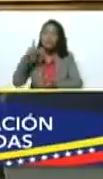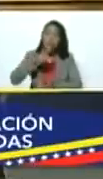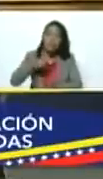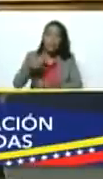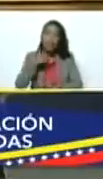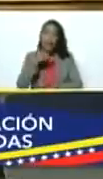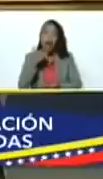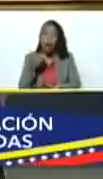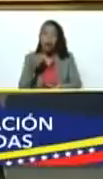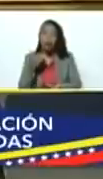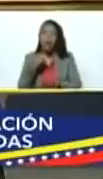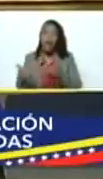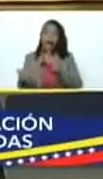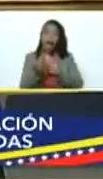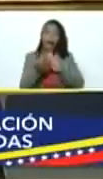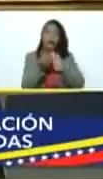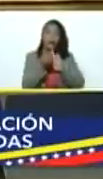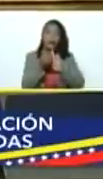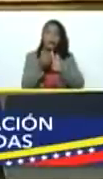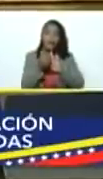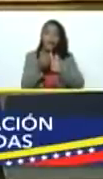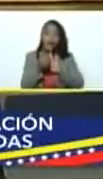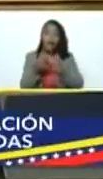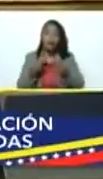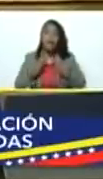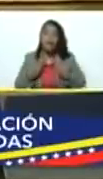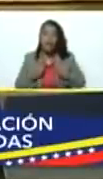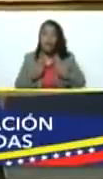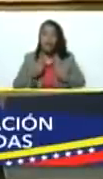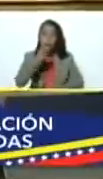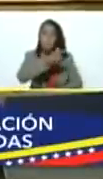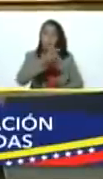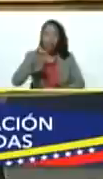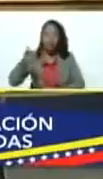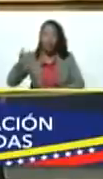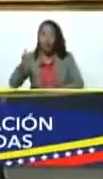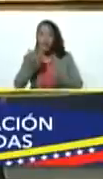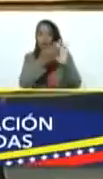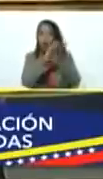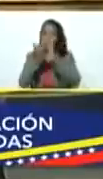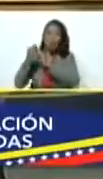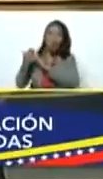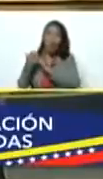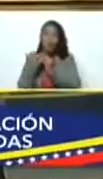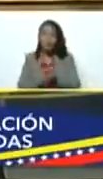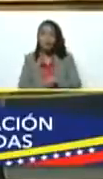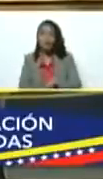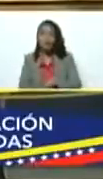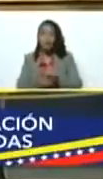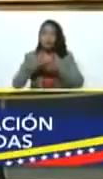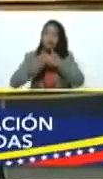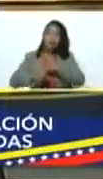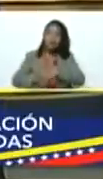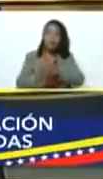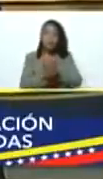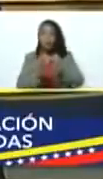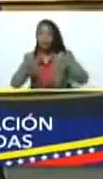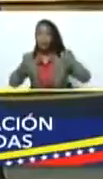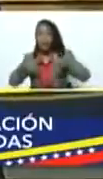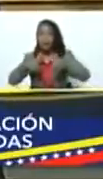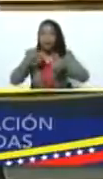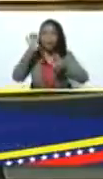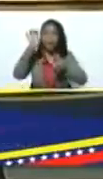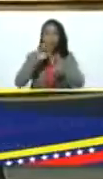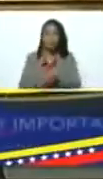los problemas que afectan el vivir viviendo de las comunidades a lo largo y ancho del país?